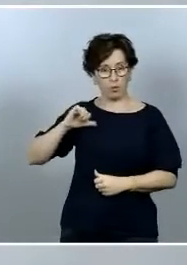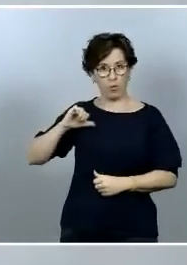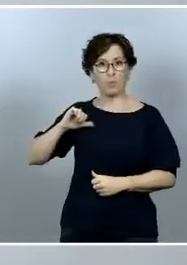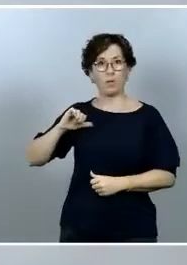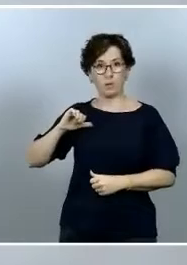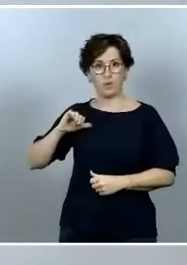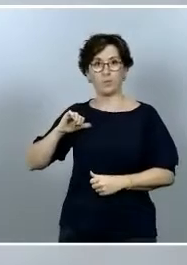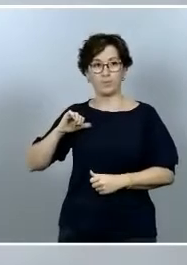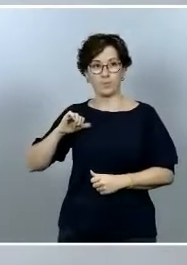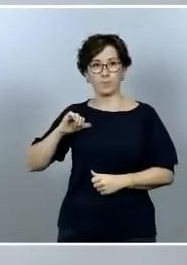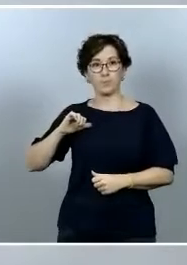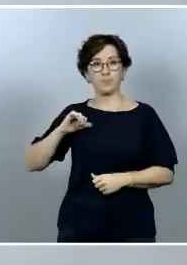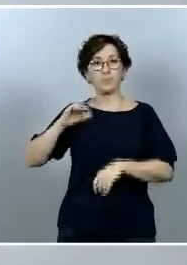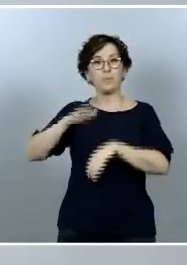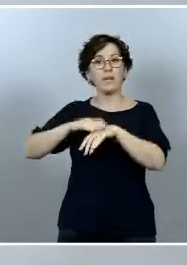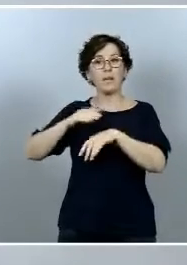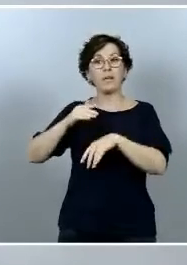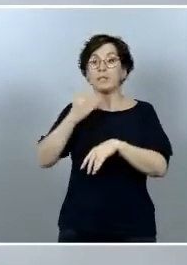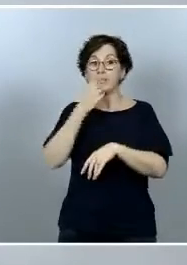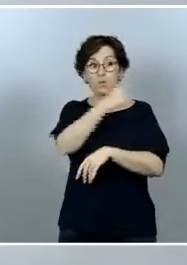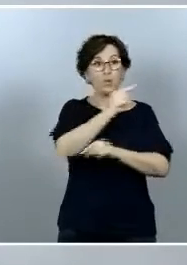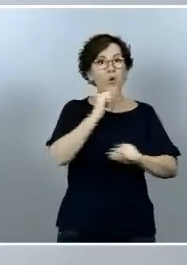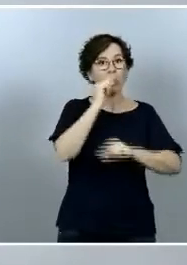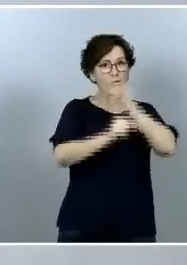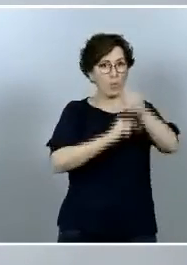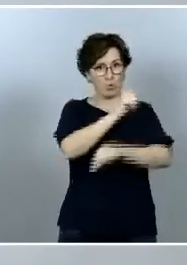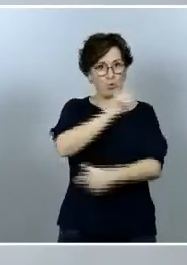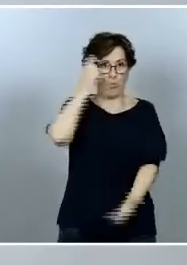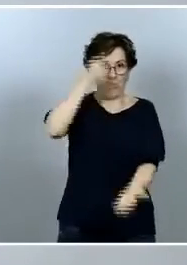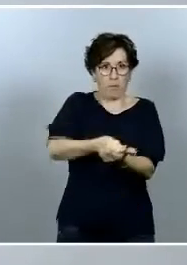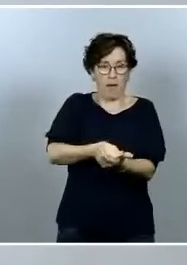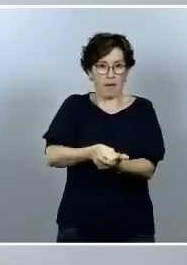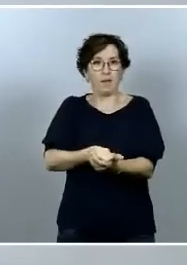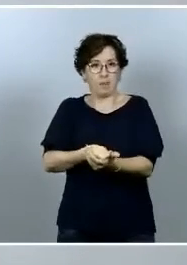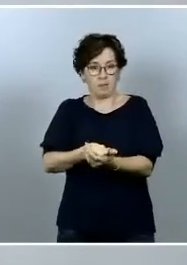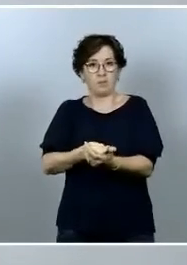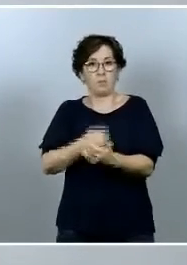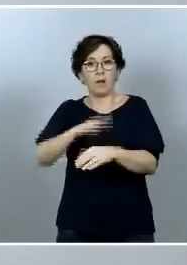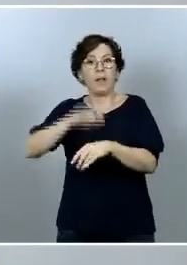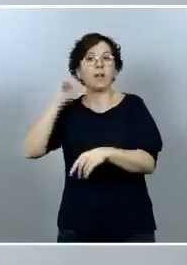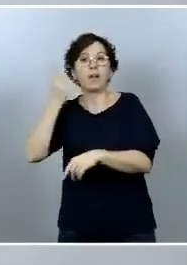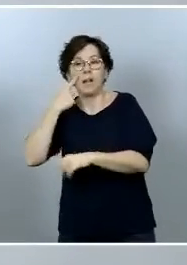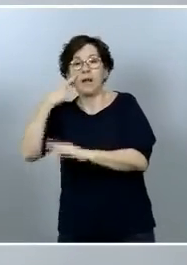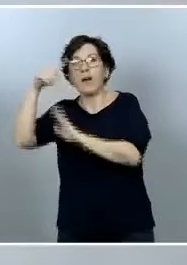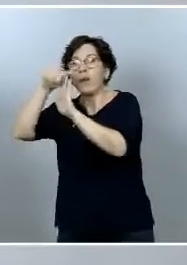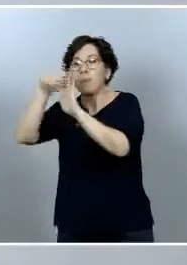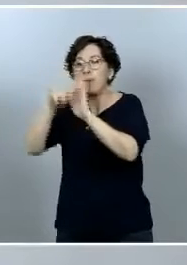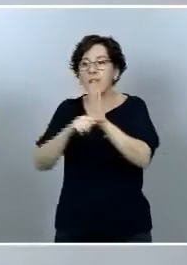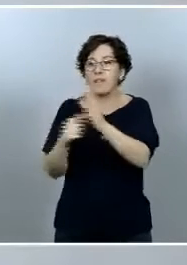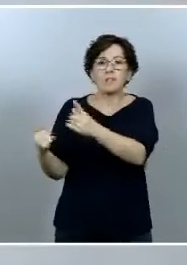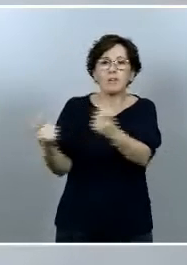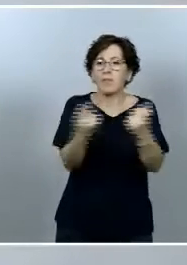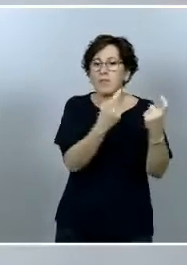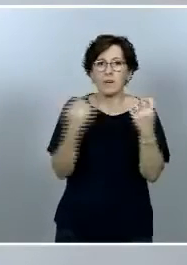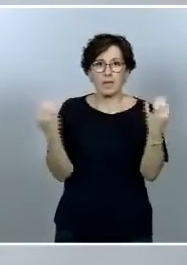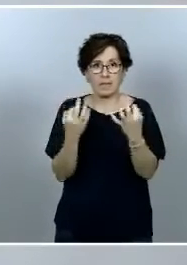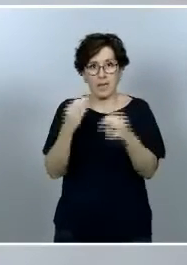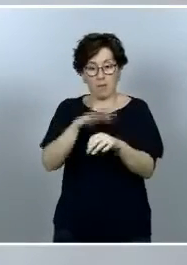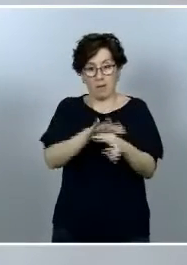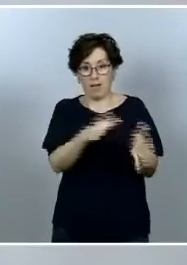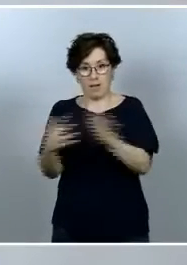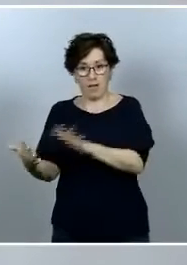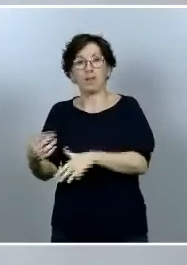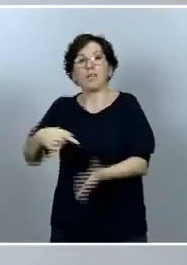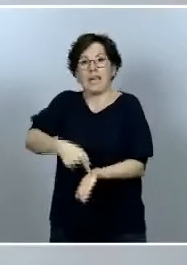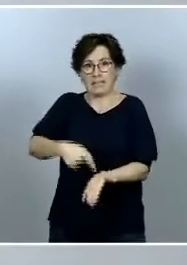principio de quien contamina paga para identificar todas aquellas medidas que resulten imprescindible activar para exigir el